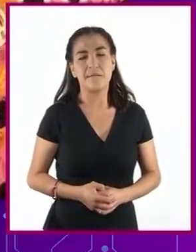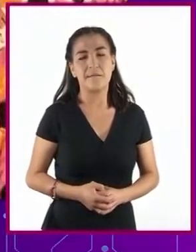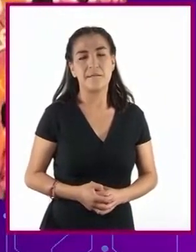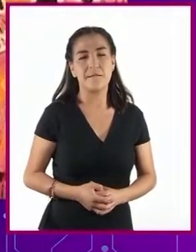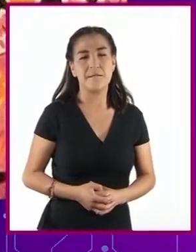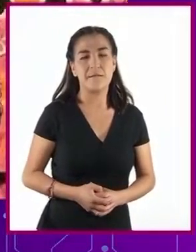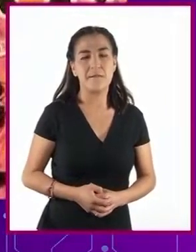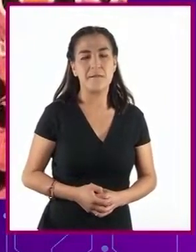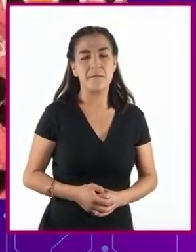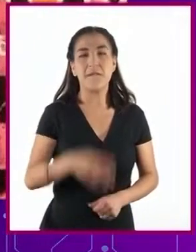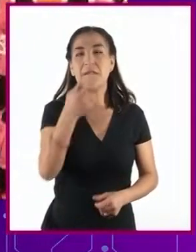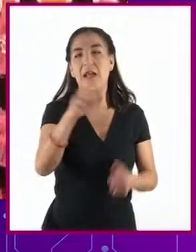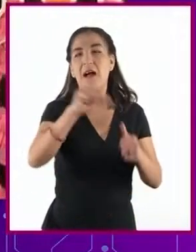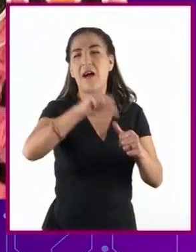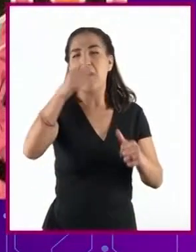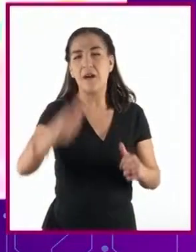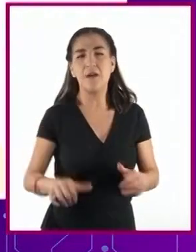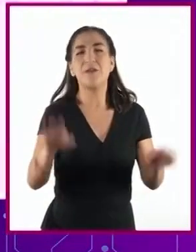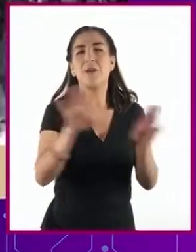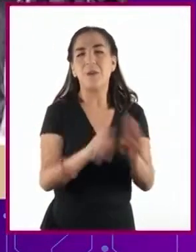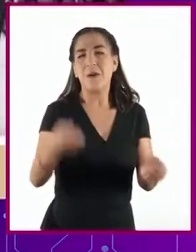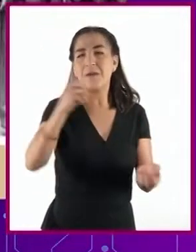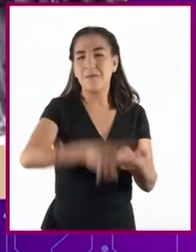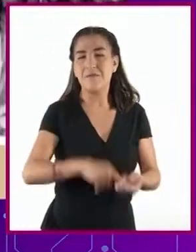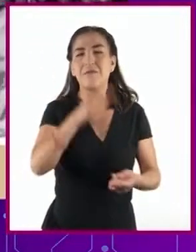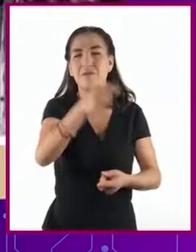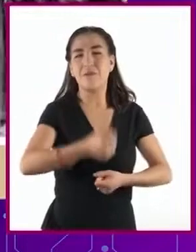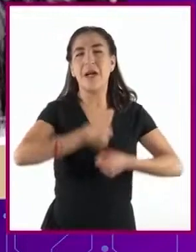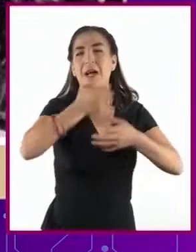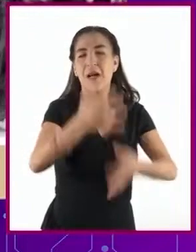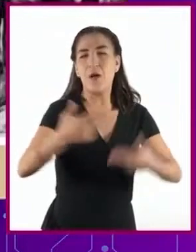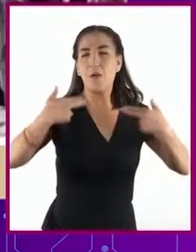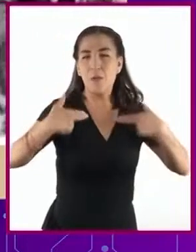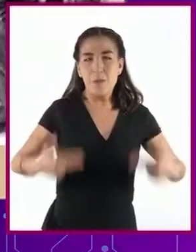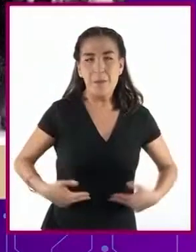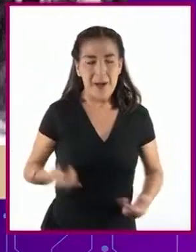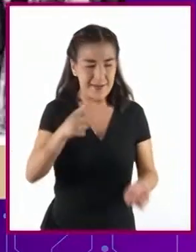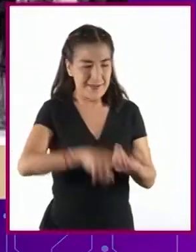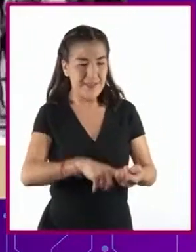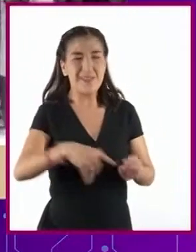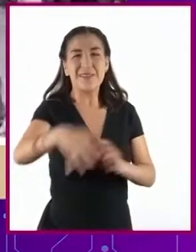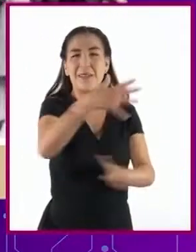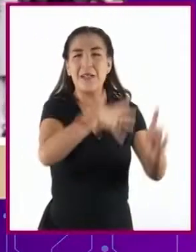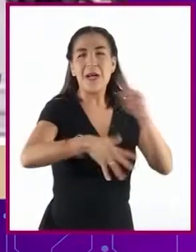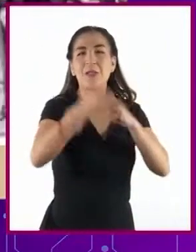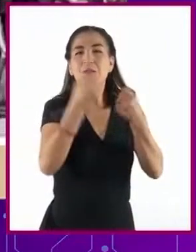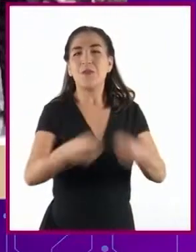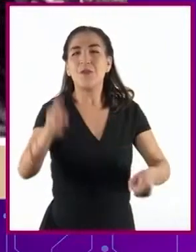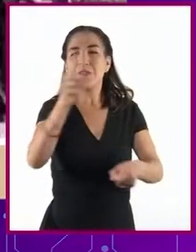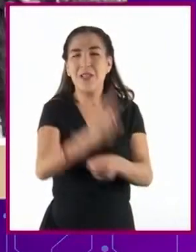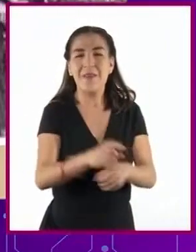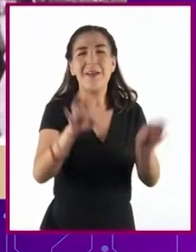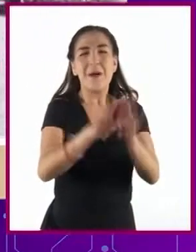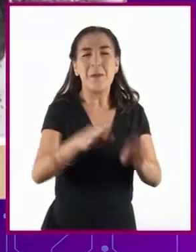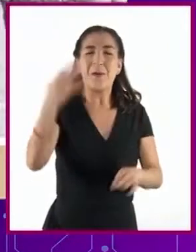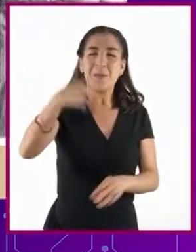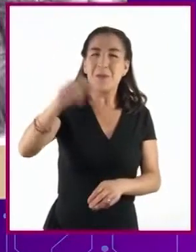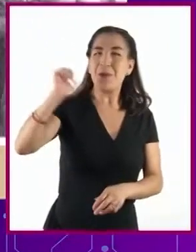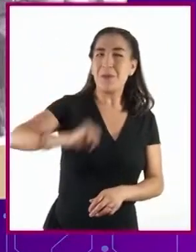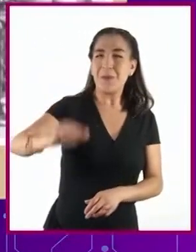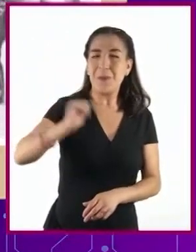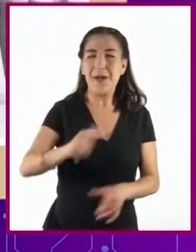El arte es una expresión del ser humano que a su vez es reflejo de la sociedad, de un momento histórico, cultural,